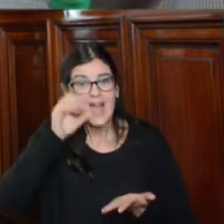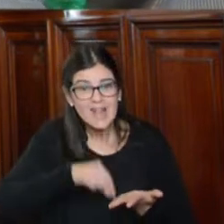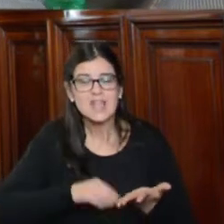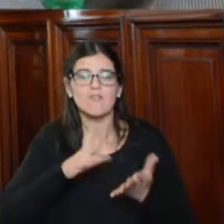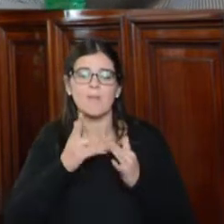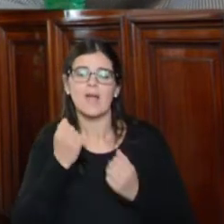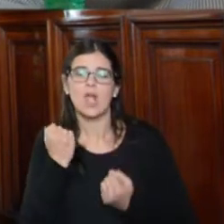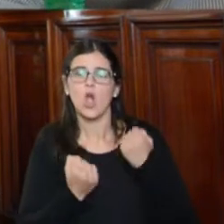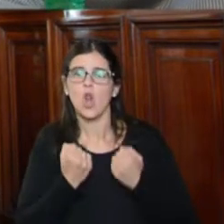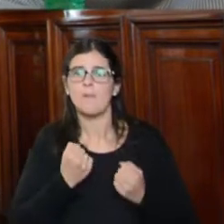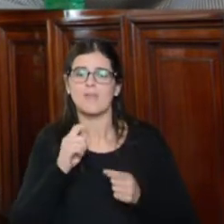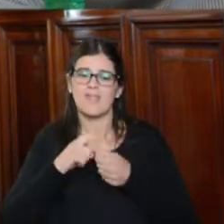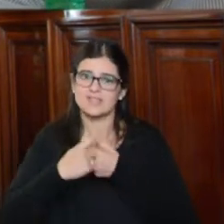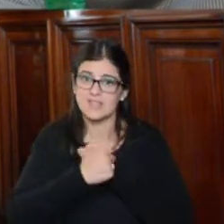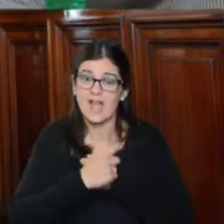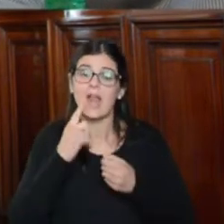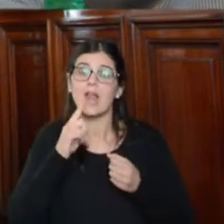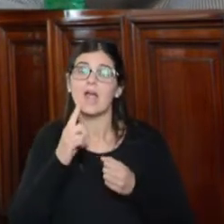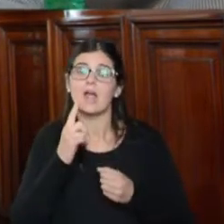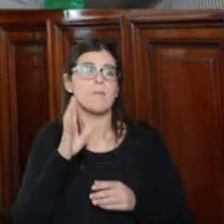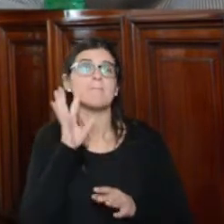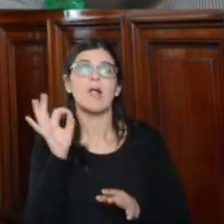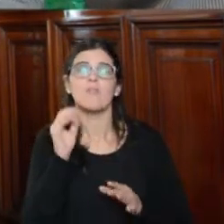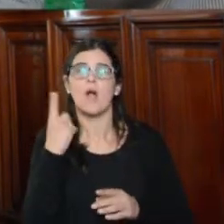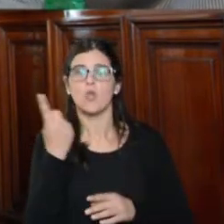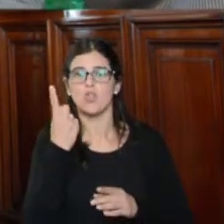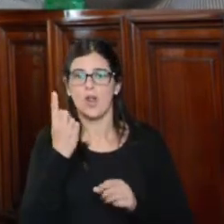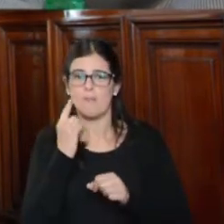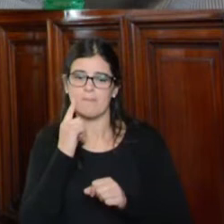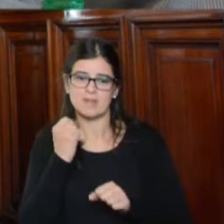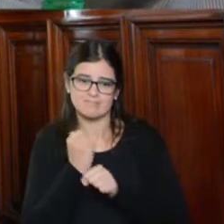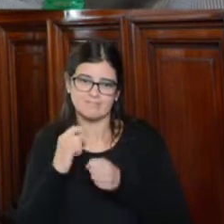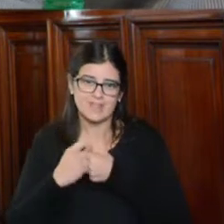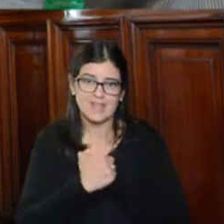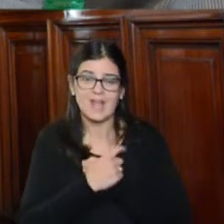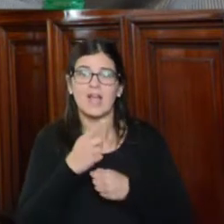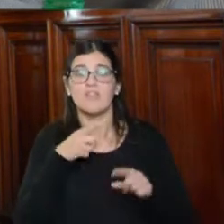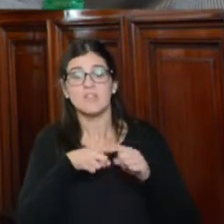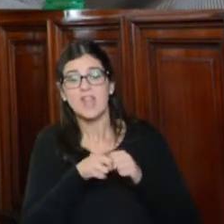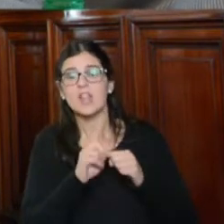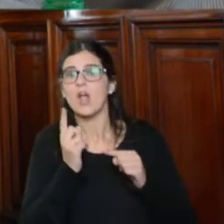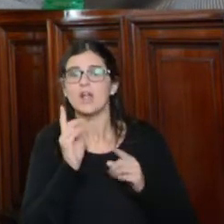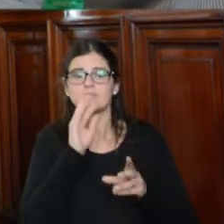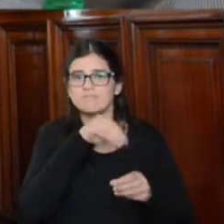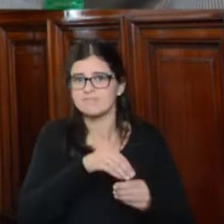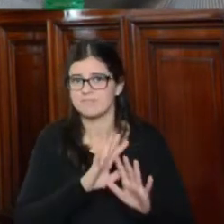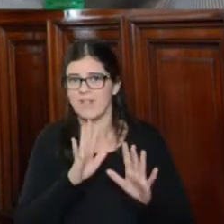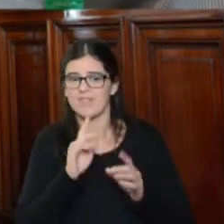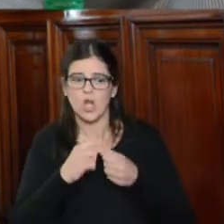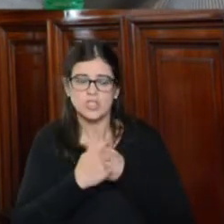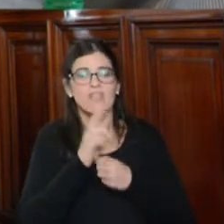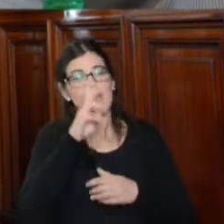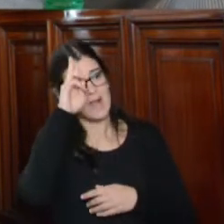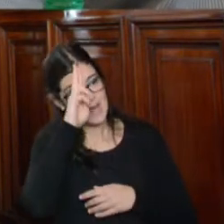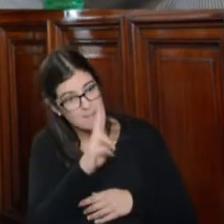de autonomía sindical y abstenerse de intervenir de manera directa o indirecta en la vida de los sindicatos. Debe